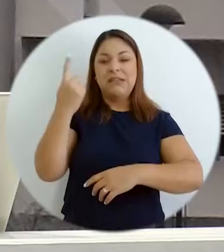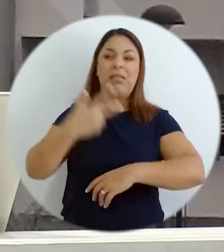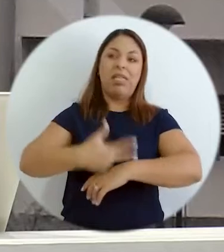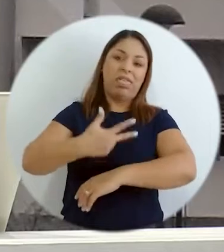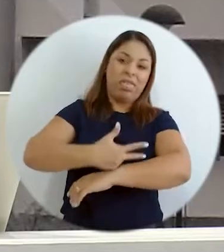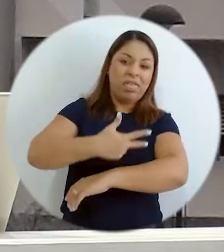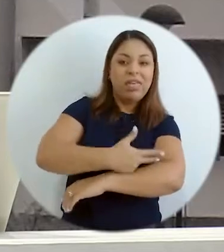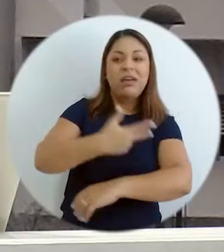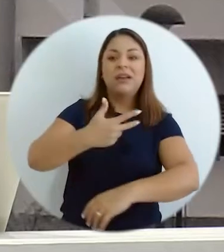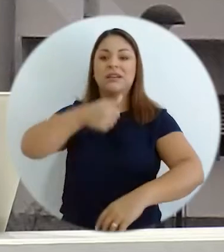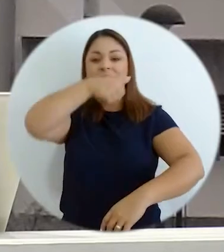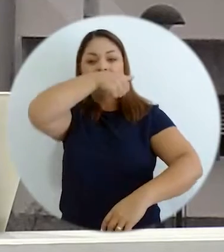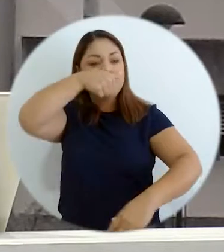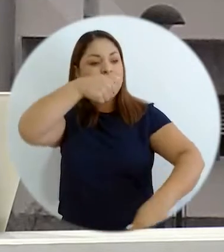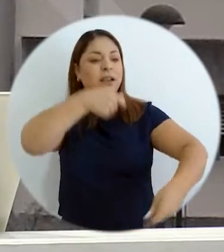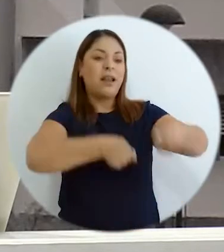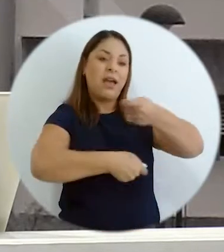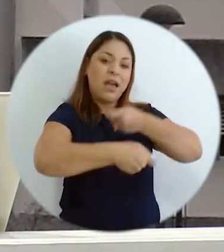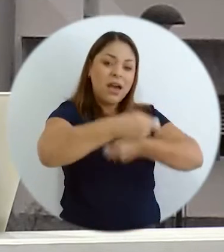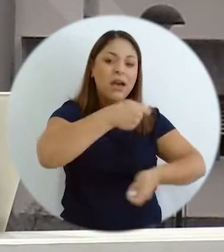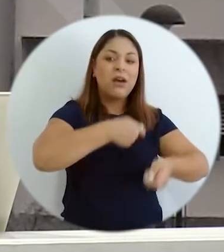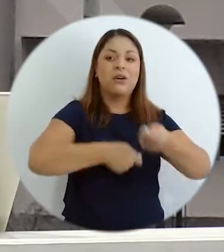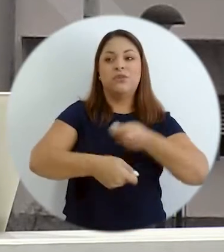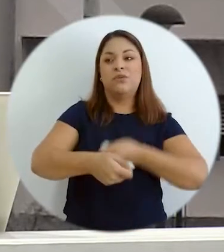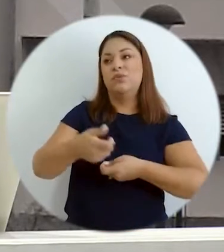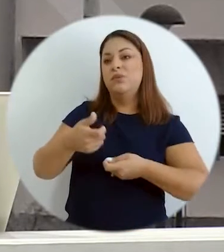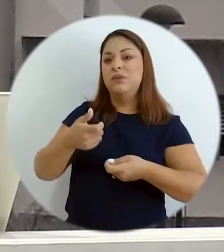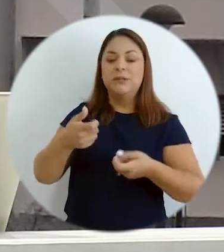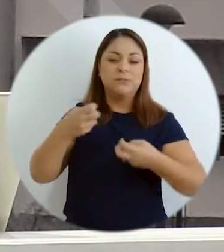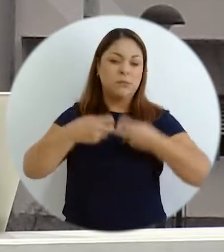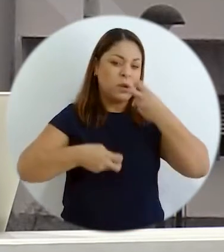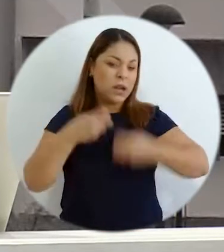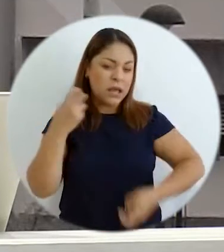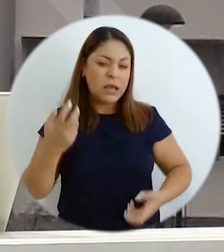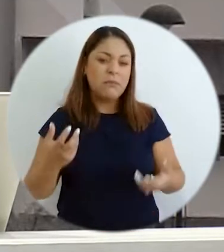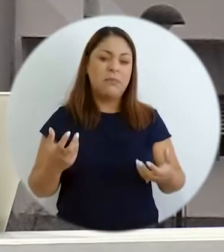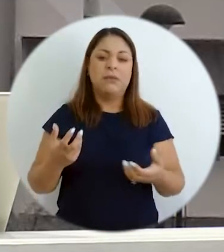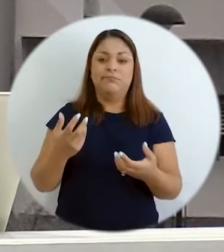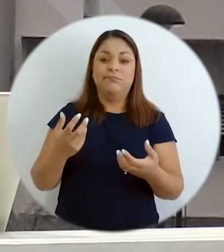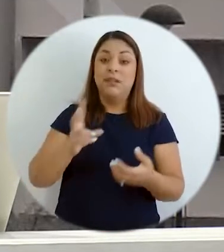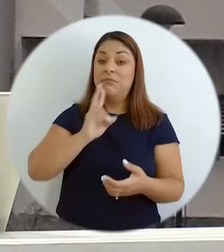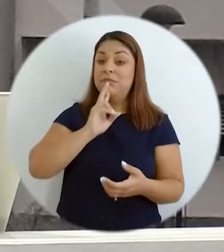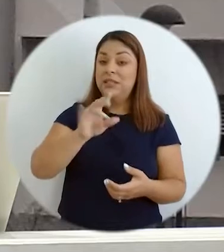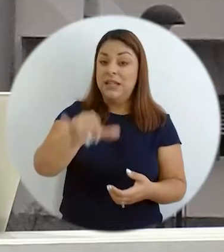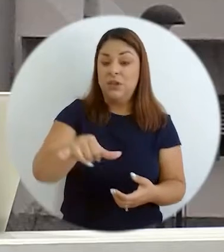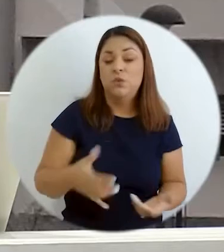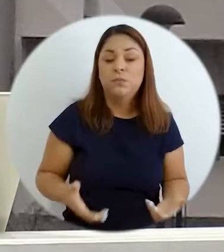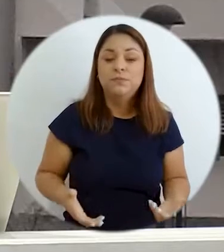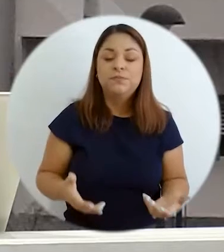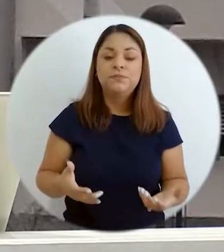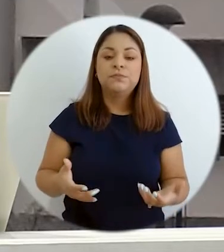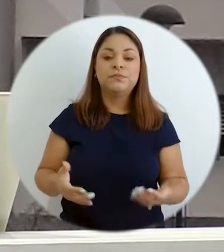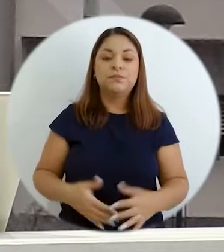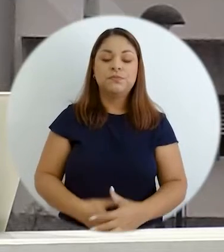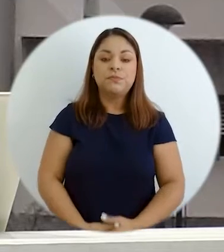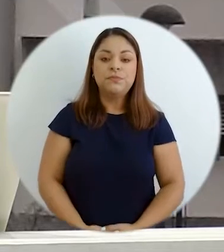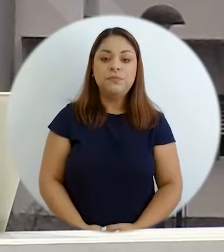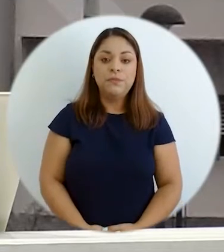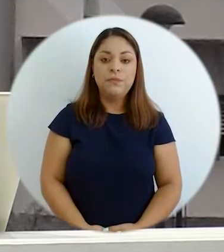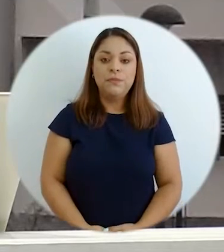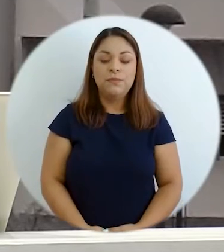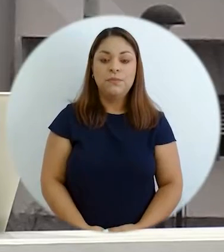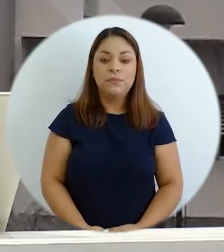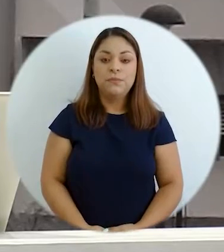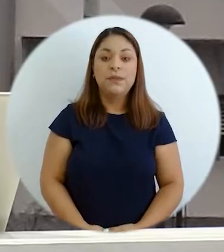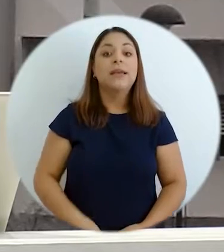donde siempre gana el delincuente, ¿verdad? Donde gana el narco, donde gana el que soborda, donde gana el que ampara o